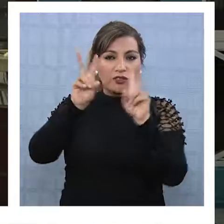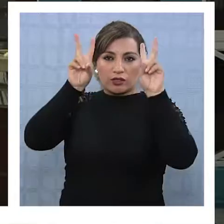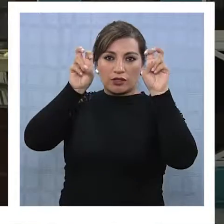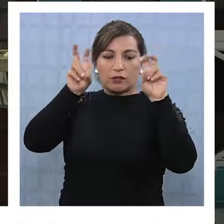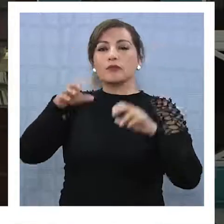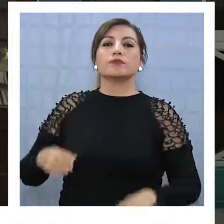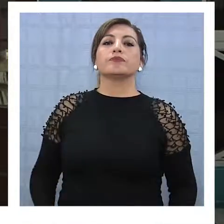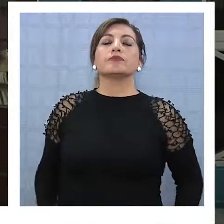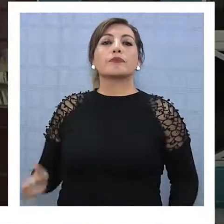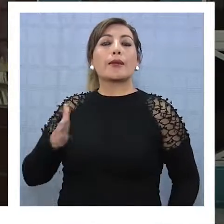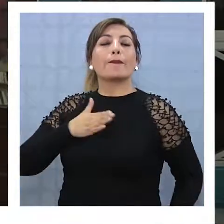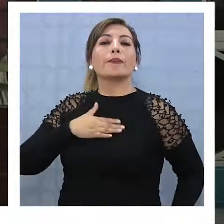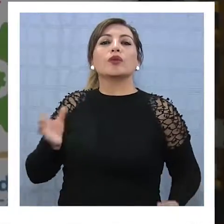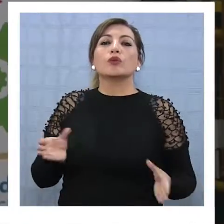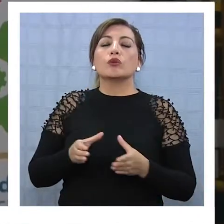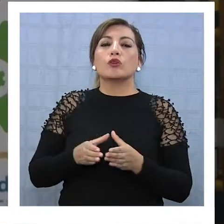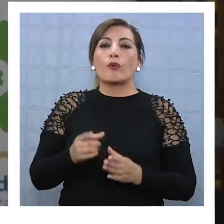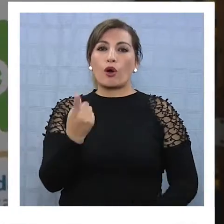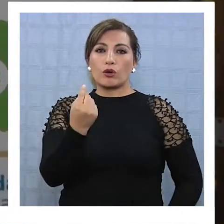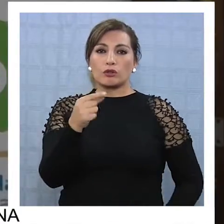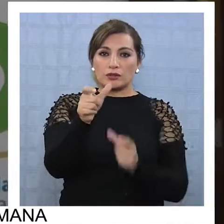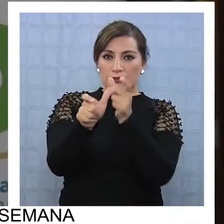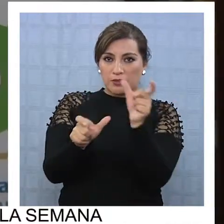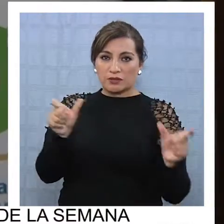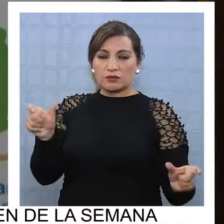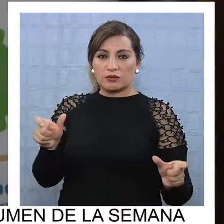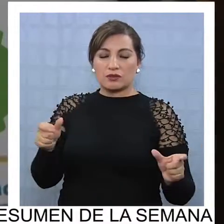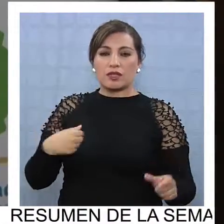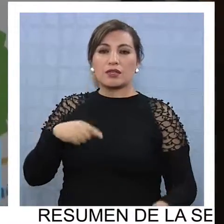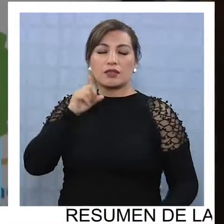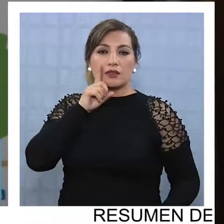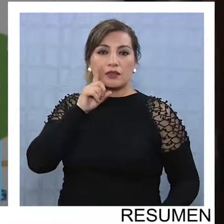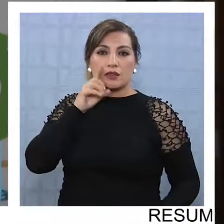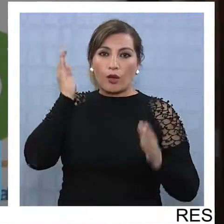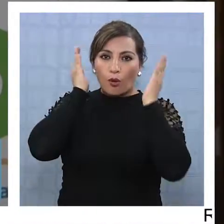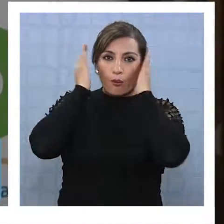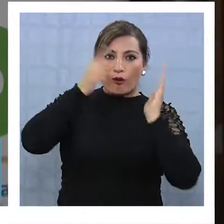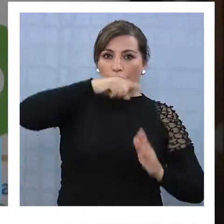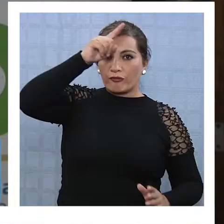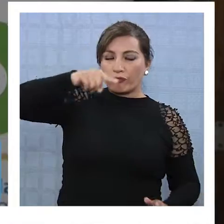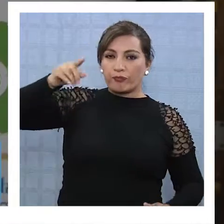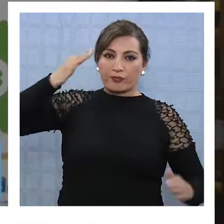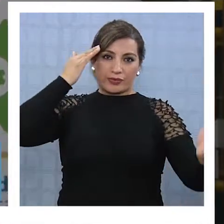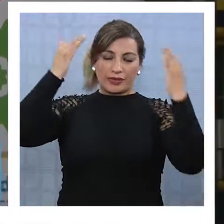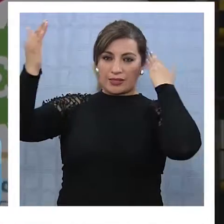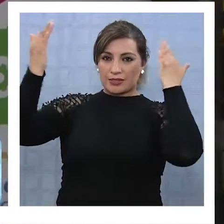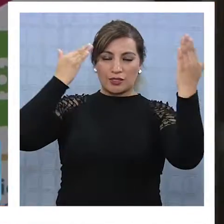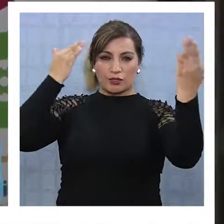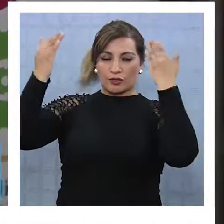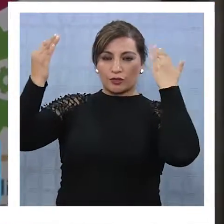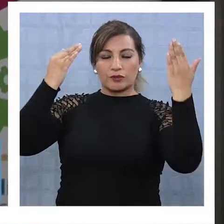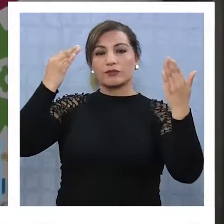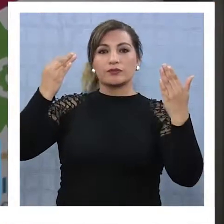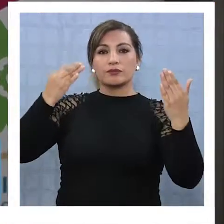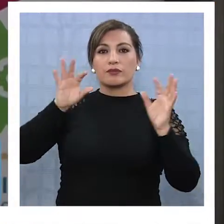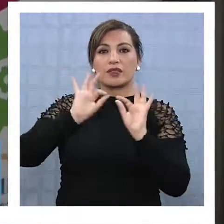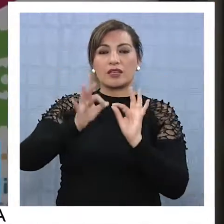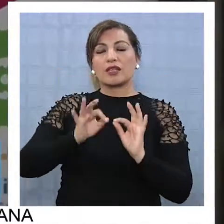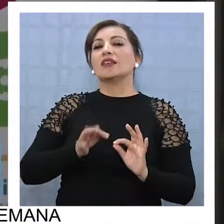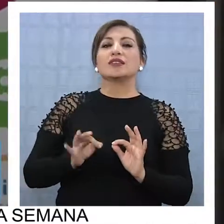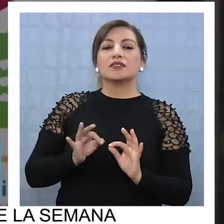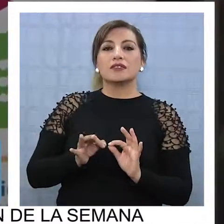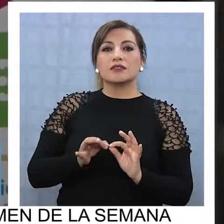al tema. Nuestro equipo es bastante grande, de 11 personas. Contamos con fonaudiólogos, psicólogos,